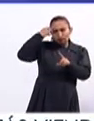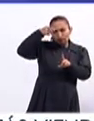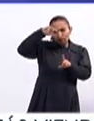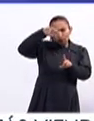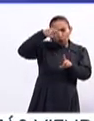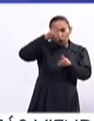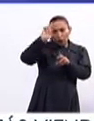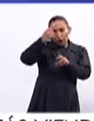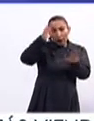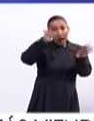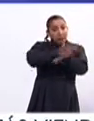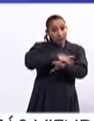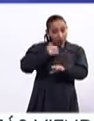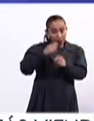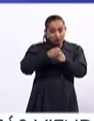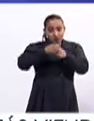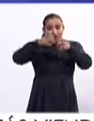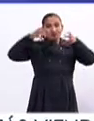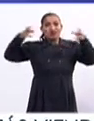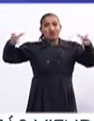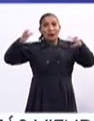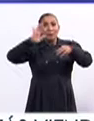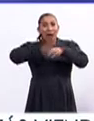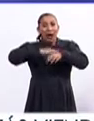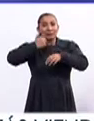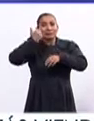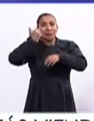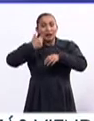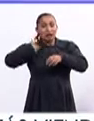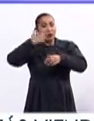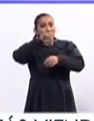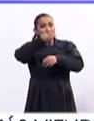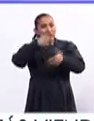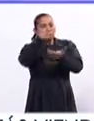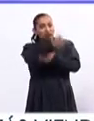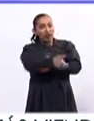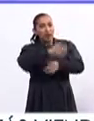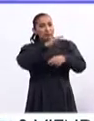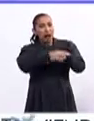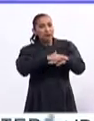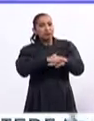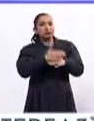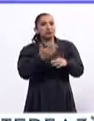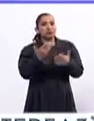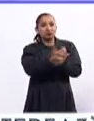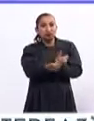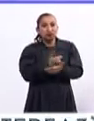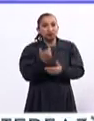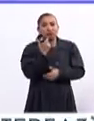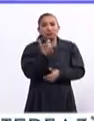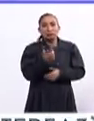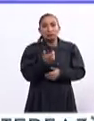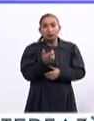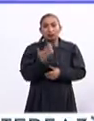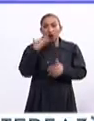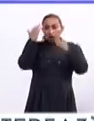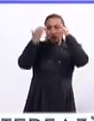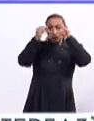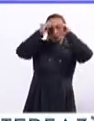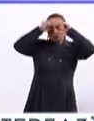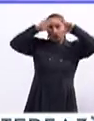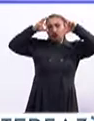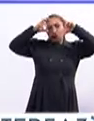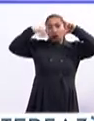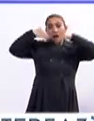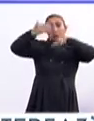universidad, cambia mucho la ecuación, suben los niveles adquisitivos, sube básicamente los niveles de conocimiento,